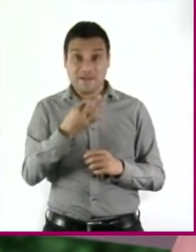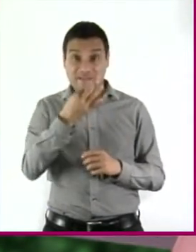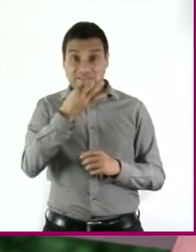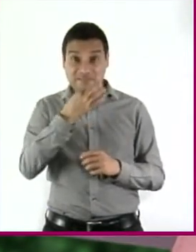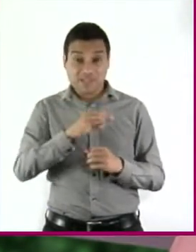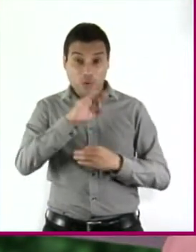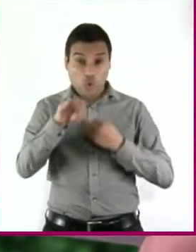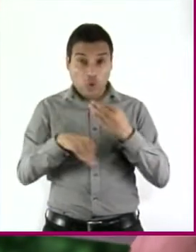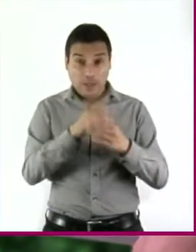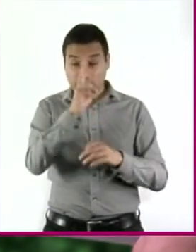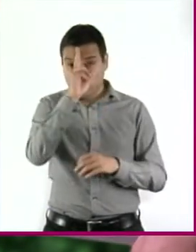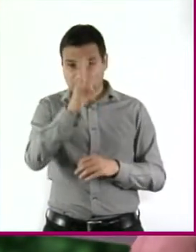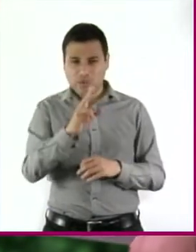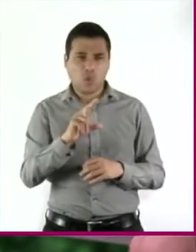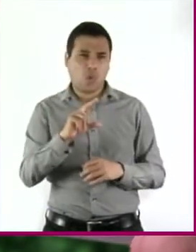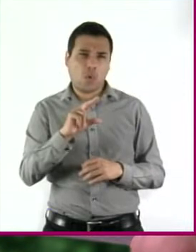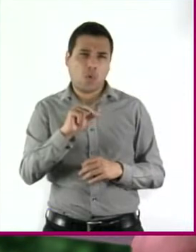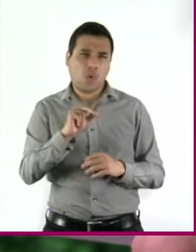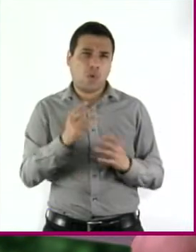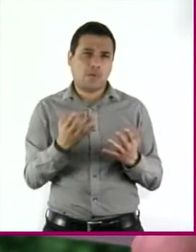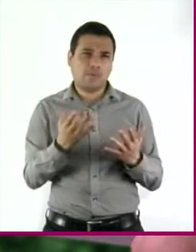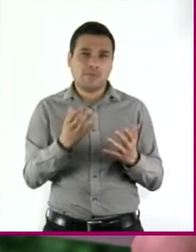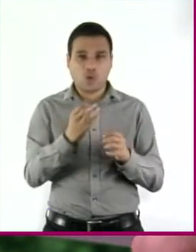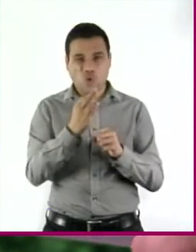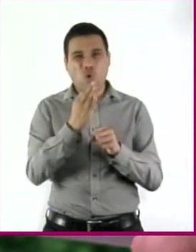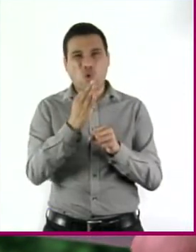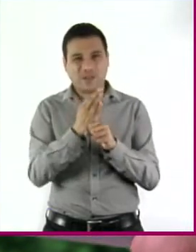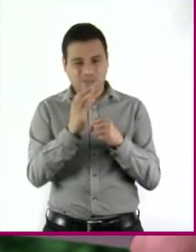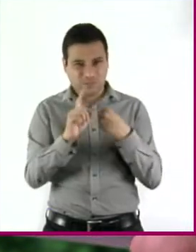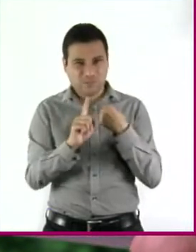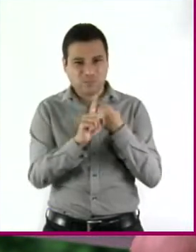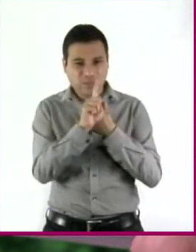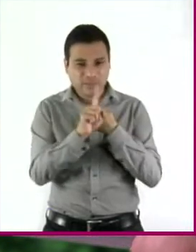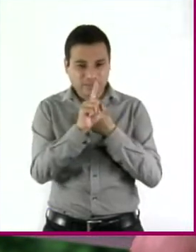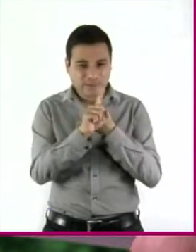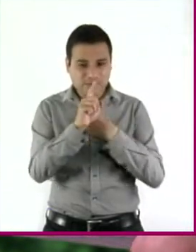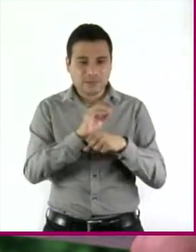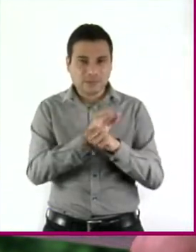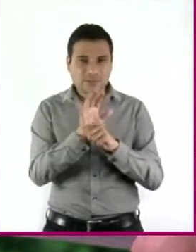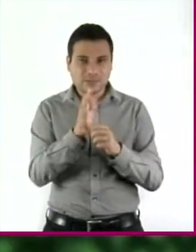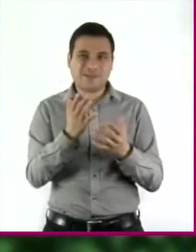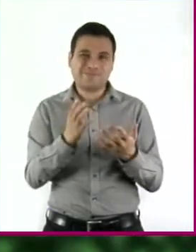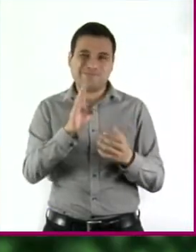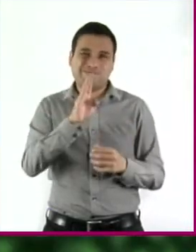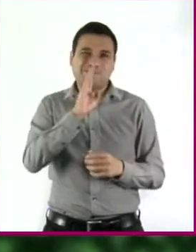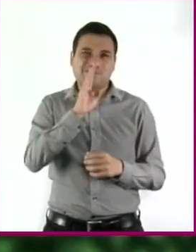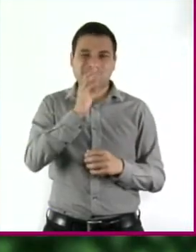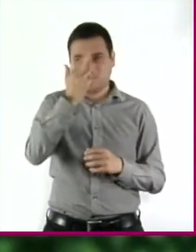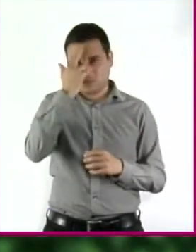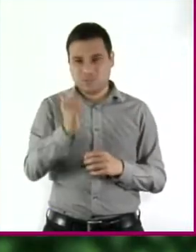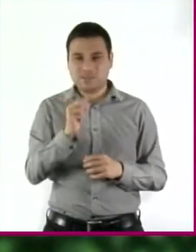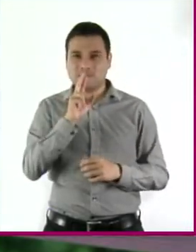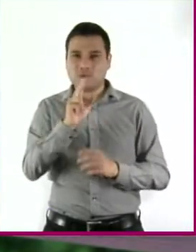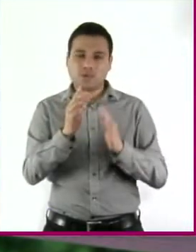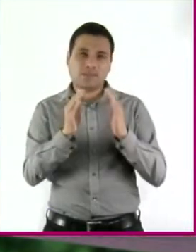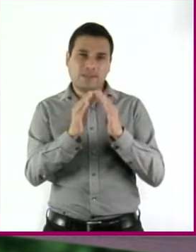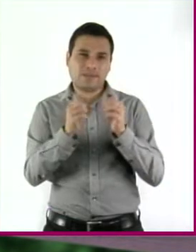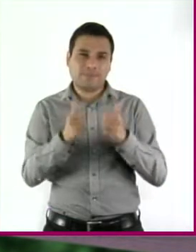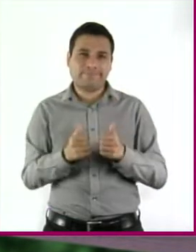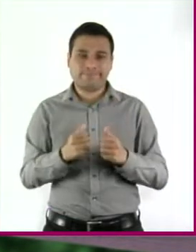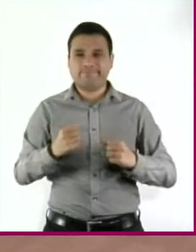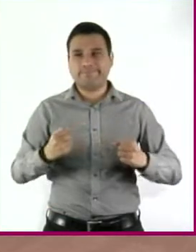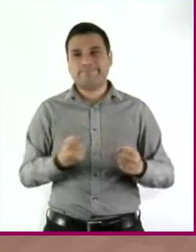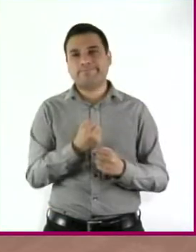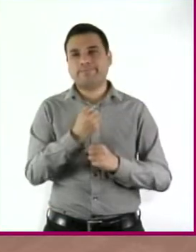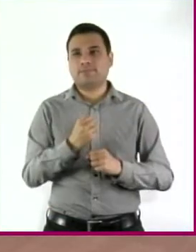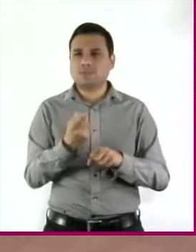fiestas para el resto de mi vida. Y como están las cosas, tal vez mi mamá tenga razón y lo mejor será no salir. ¡Rayos! ¿Qué pasó?